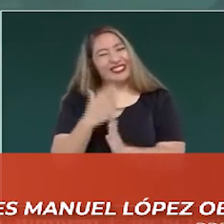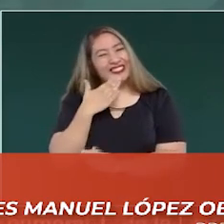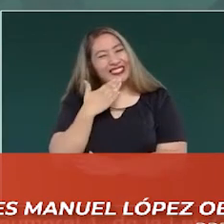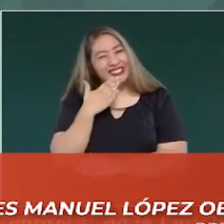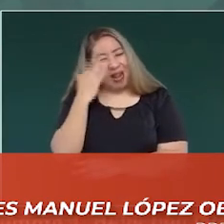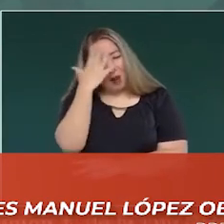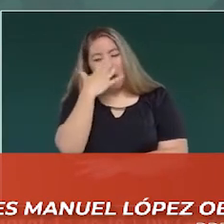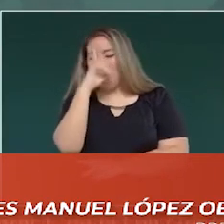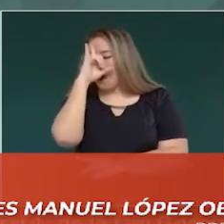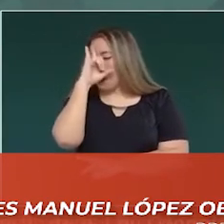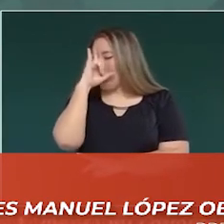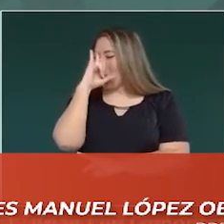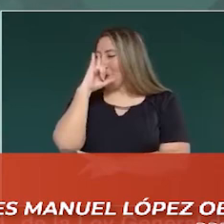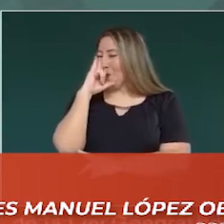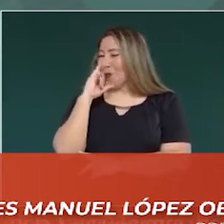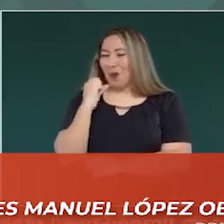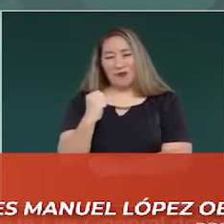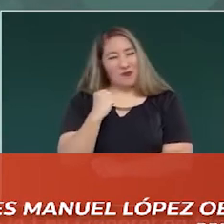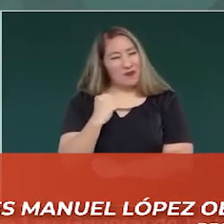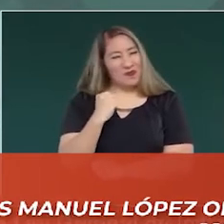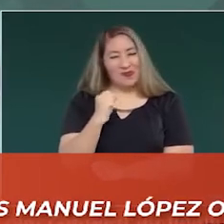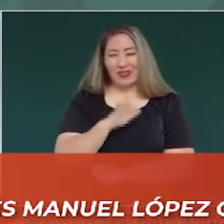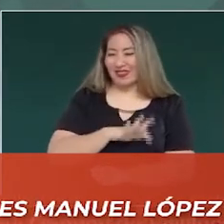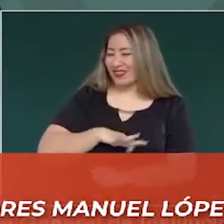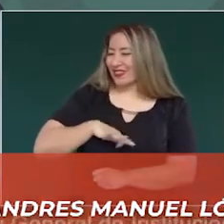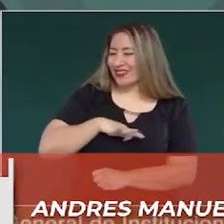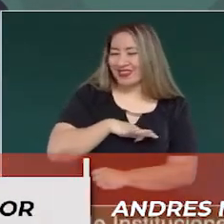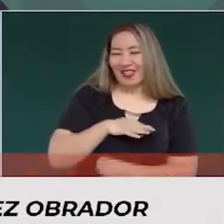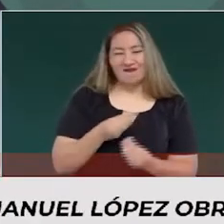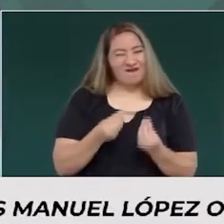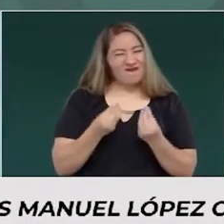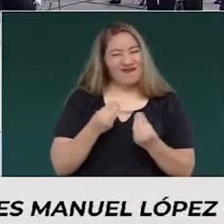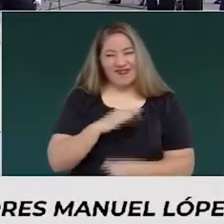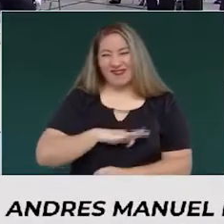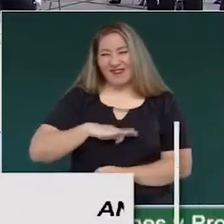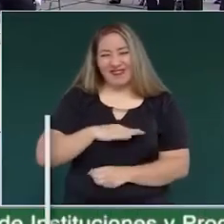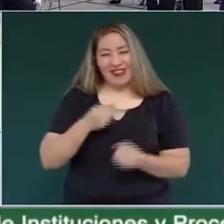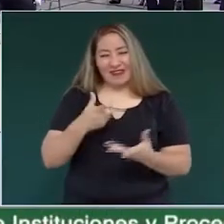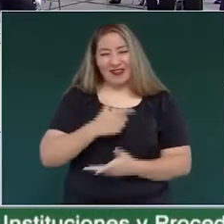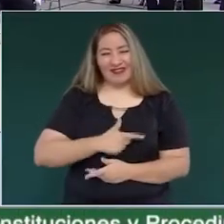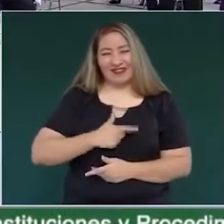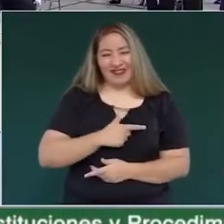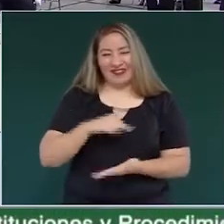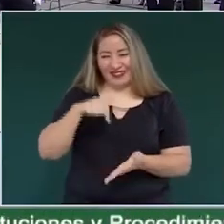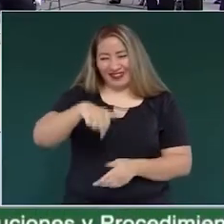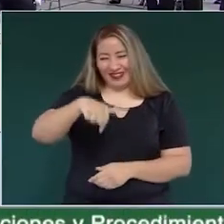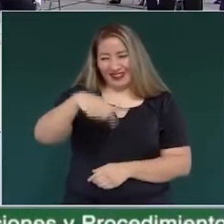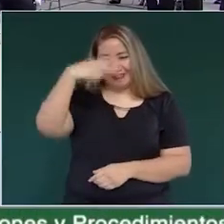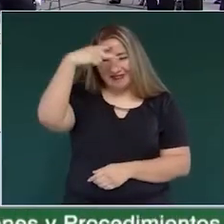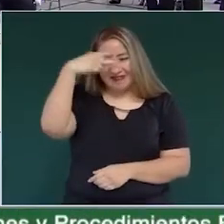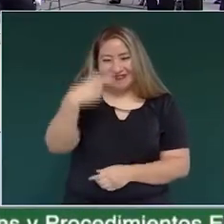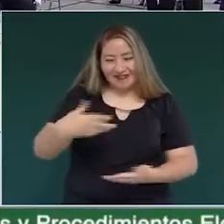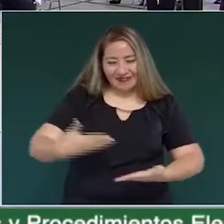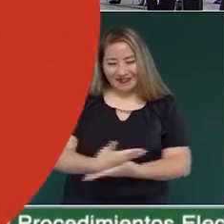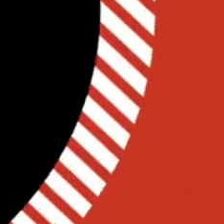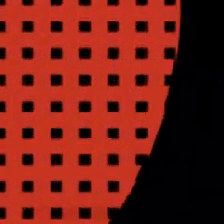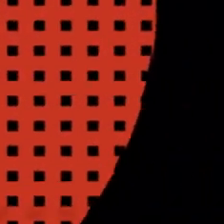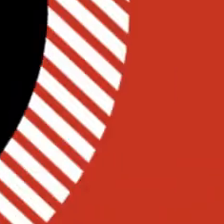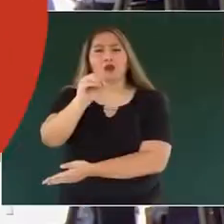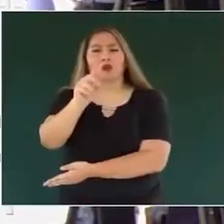más guapa y nos da mucho gusto, mucho gusto.